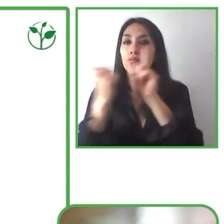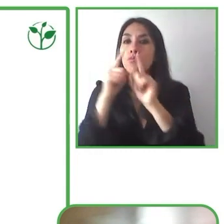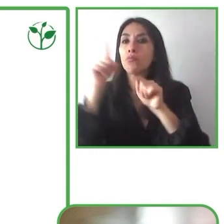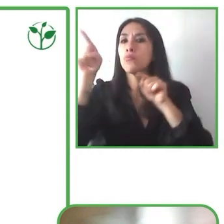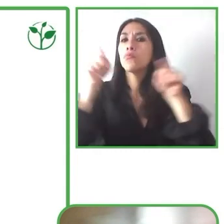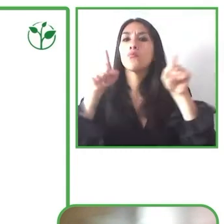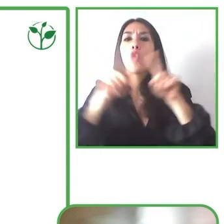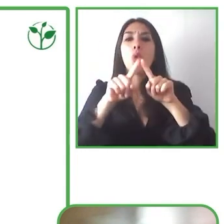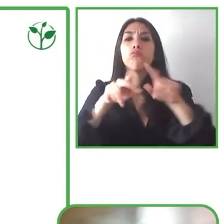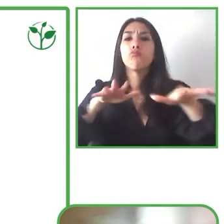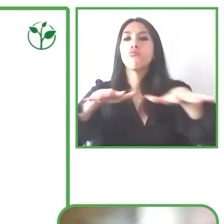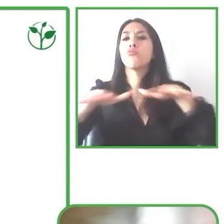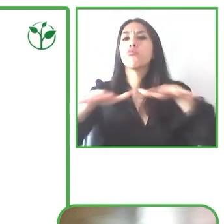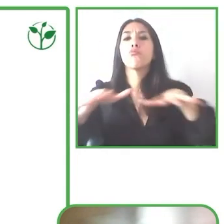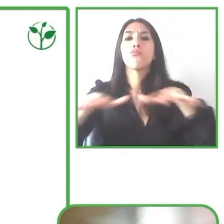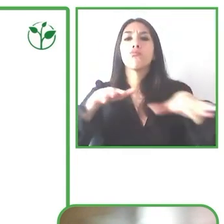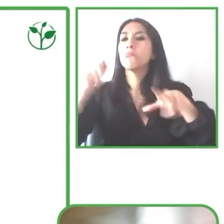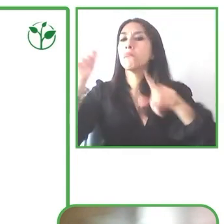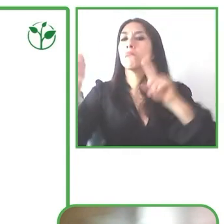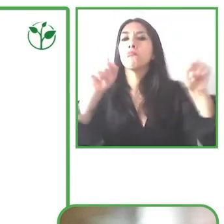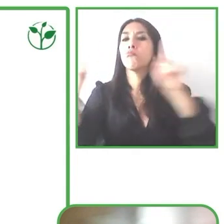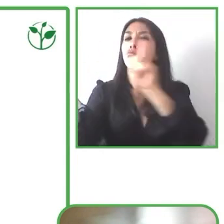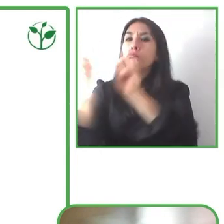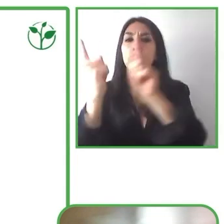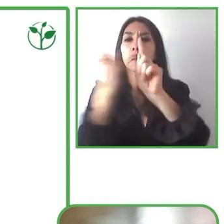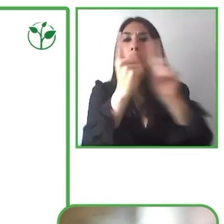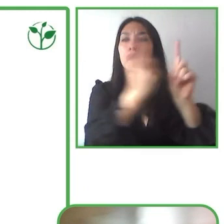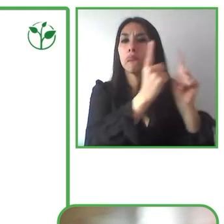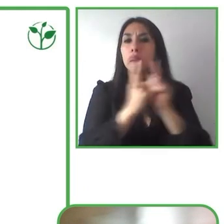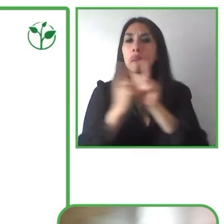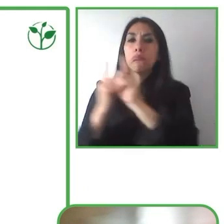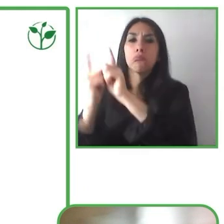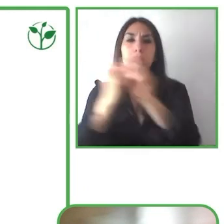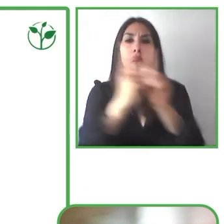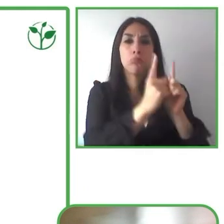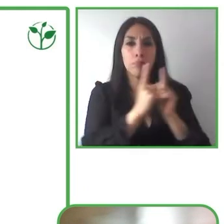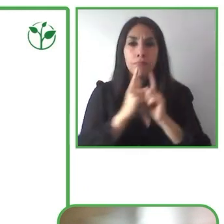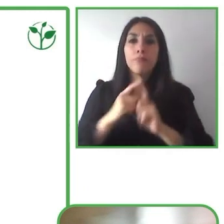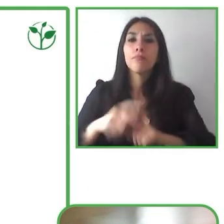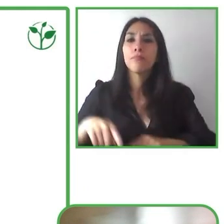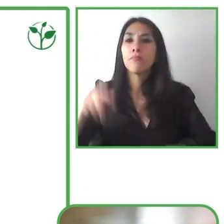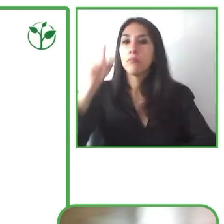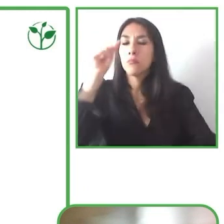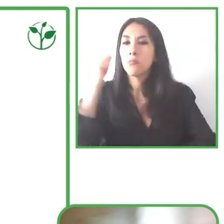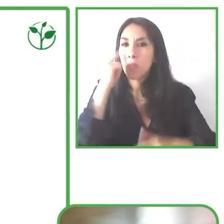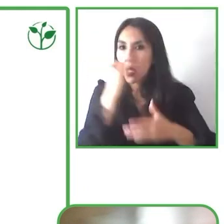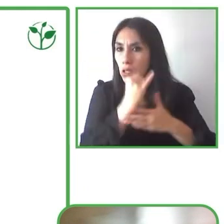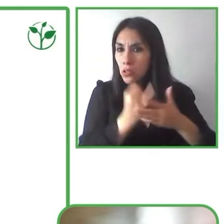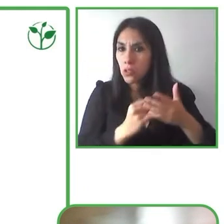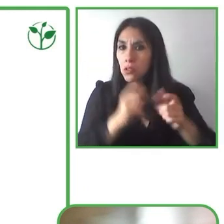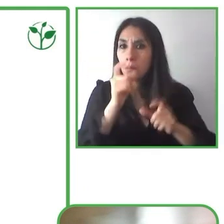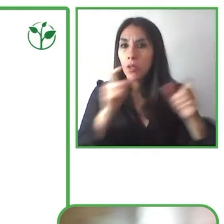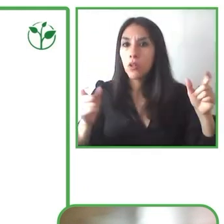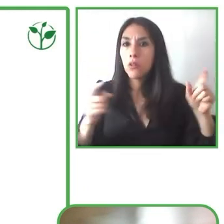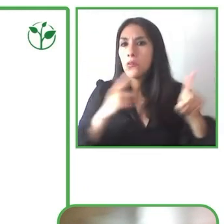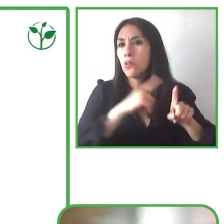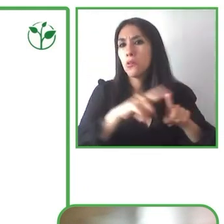la sensibilización se va a alcanzar porque las personas van a participar de igual modo en estas actividades sin